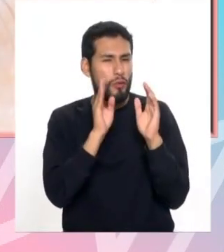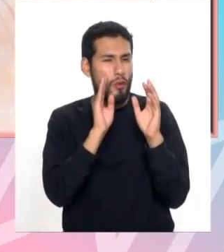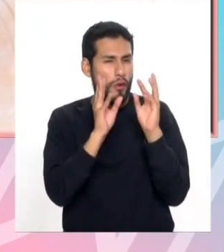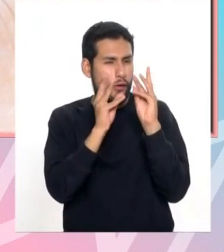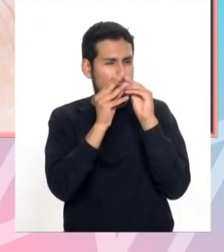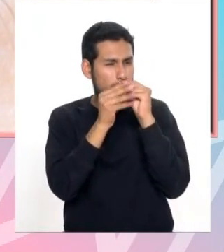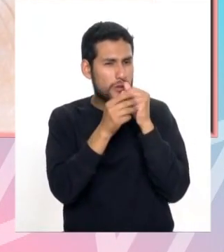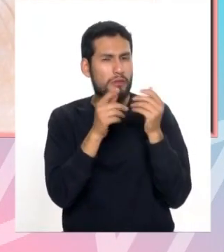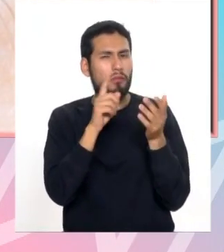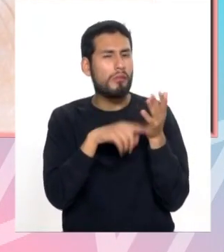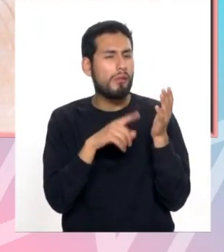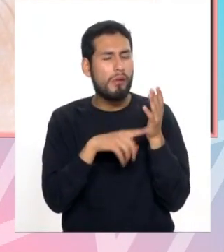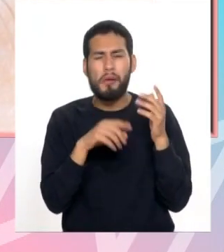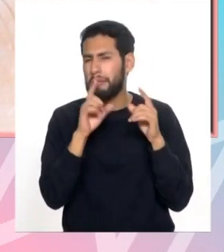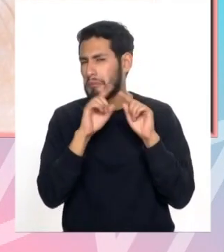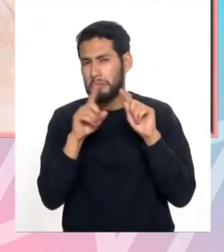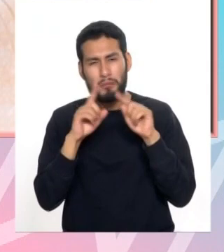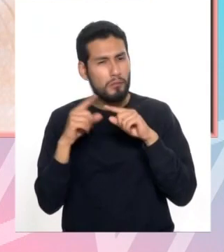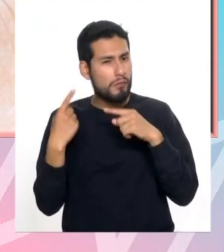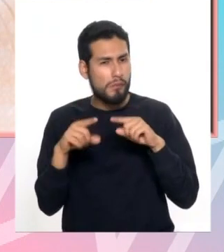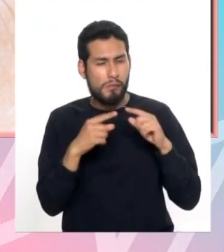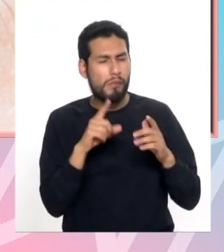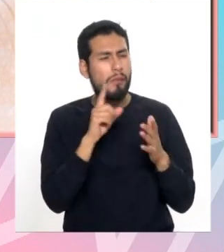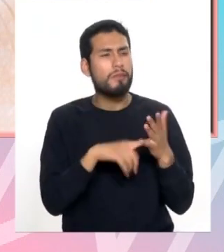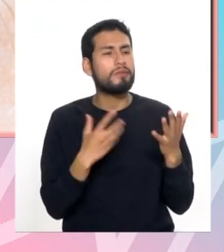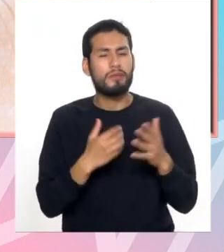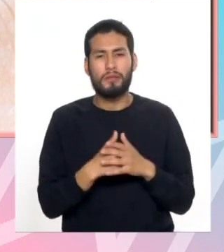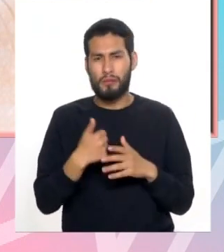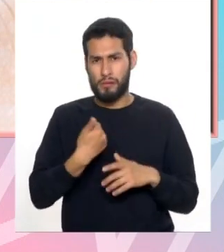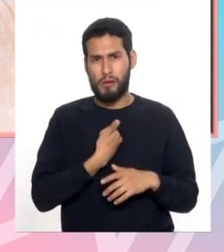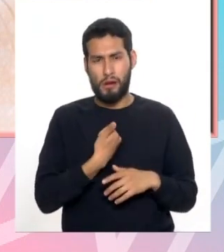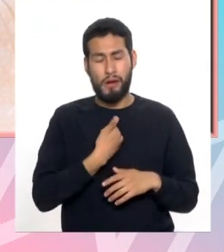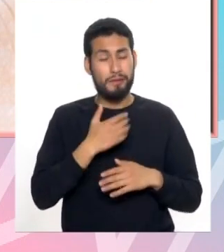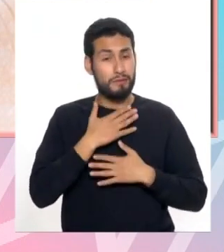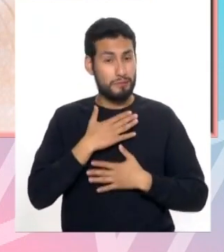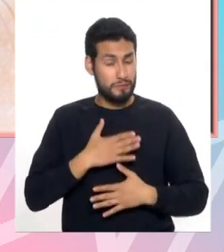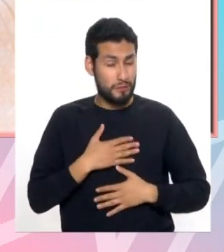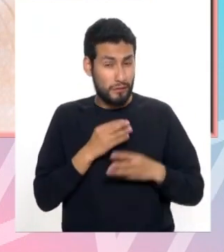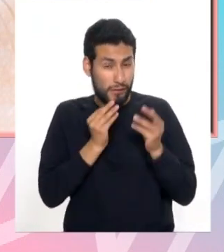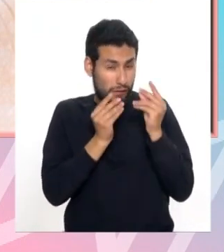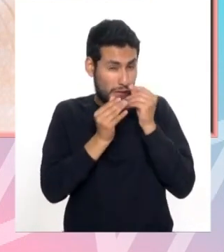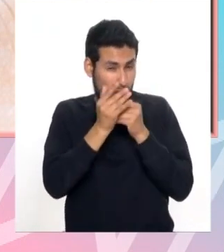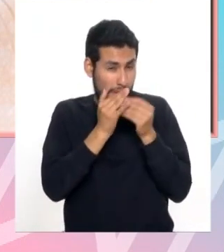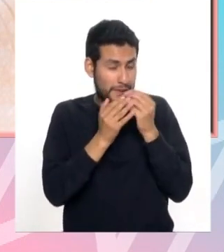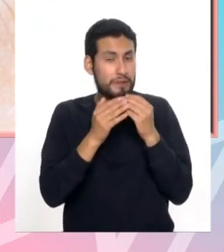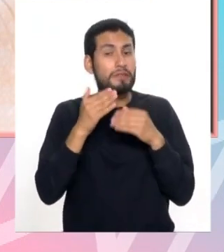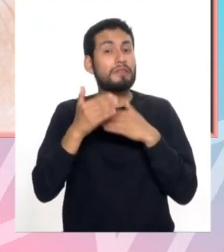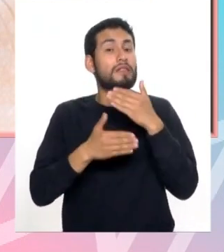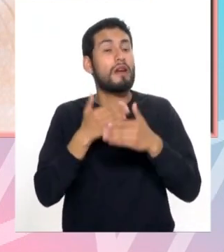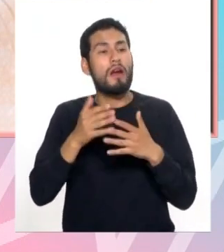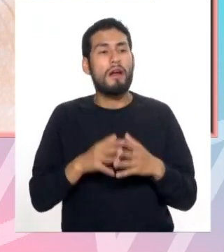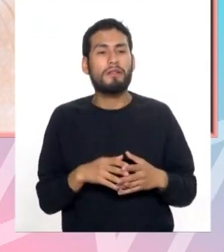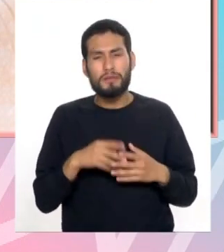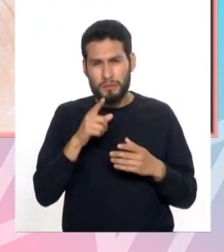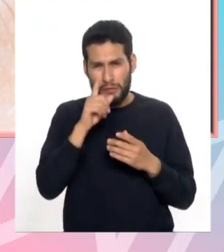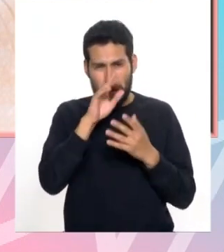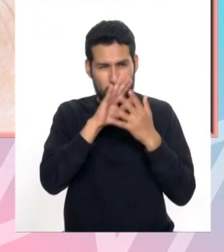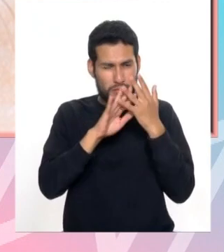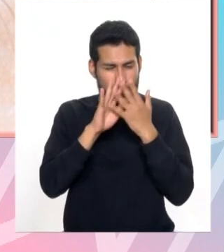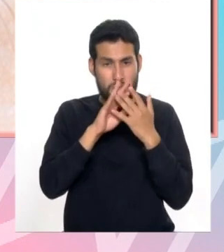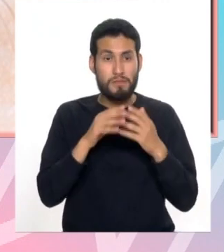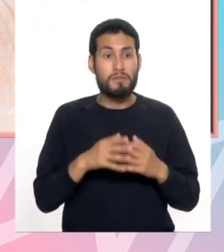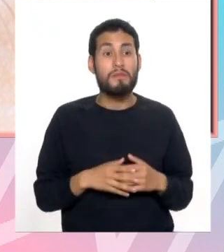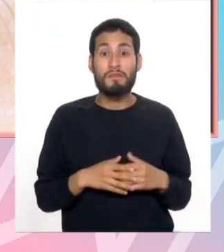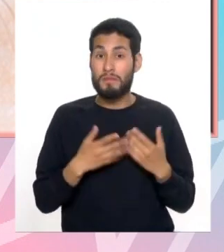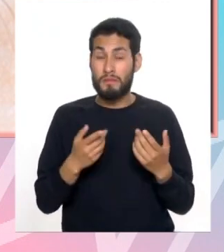opaco por diferentes circunstancias, generalmente propias del mismo organismo. Y años después cobra una opacidad que nunca